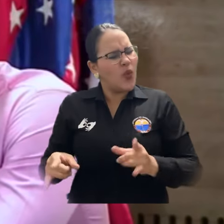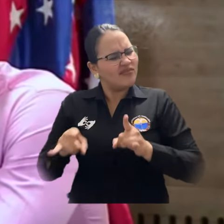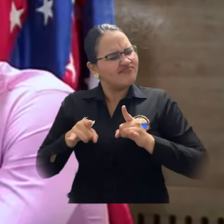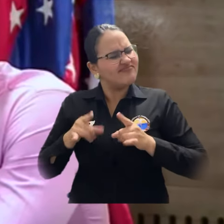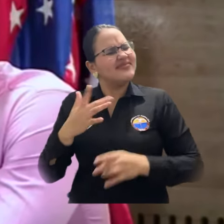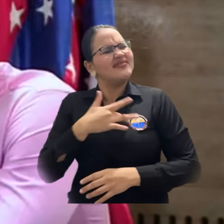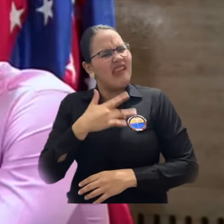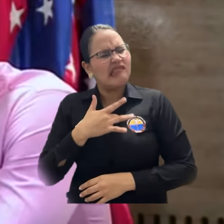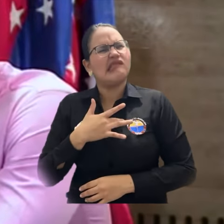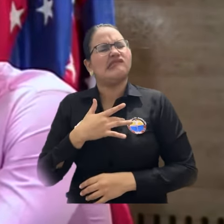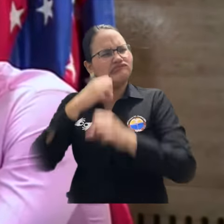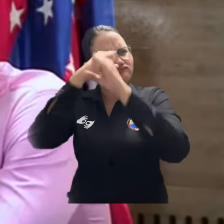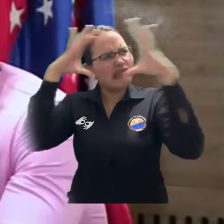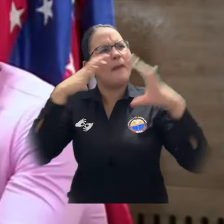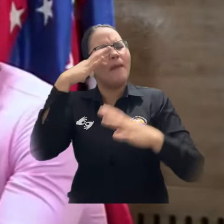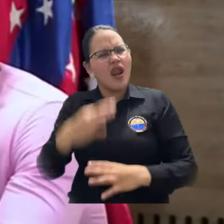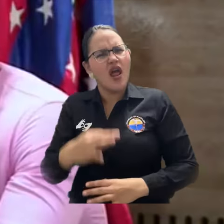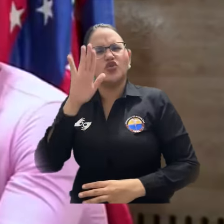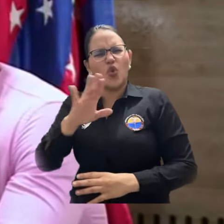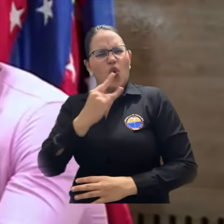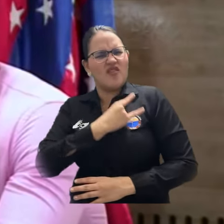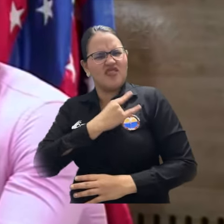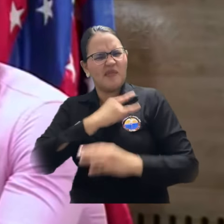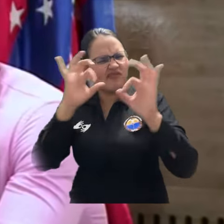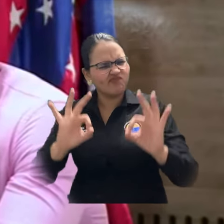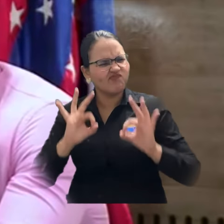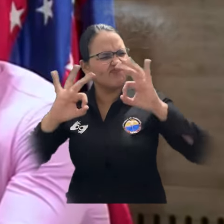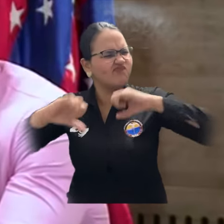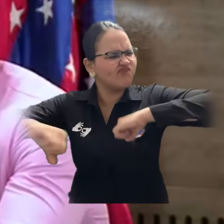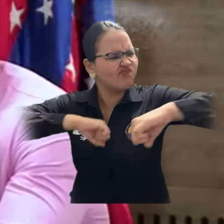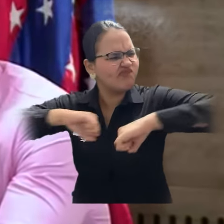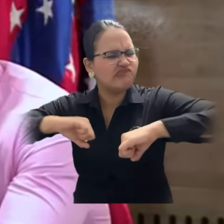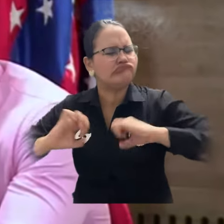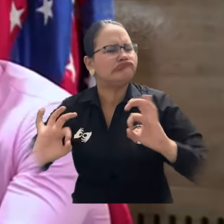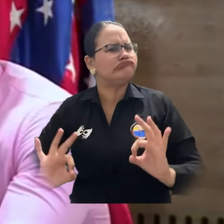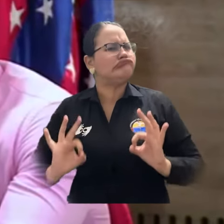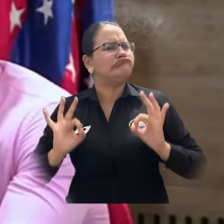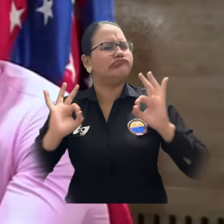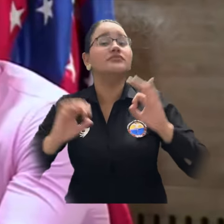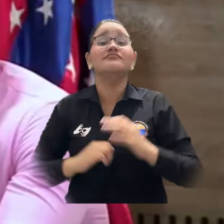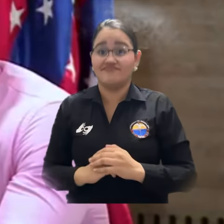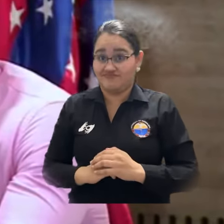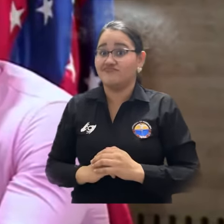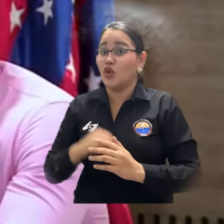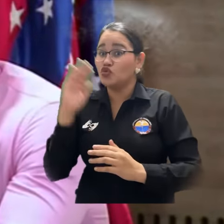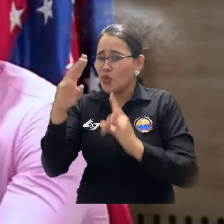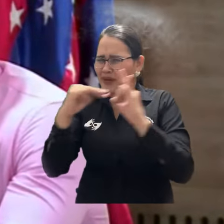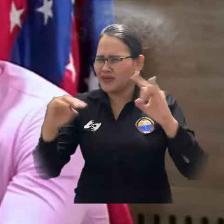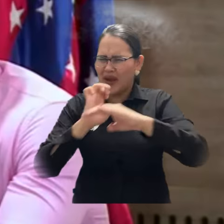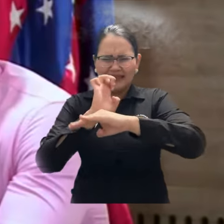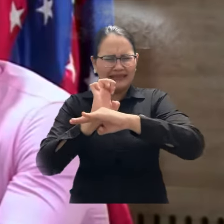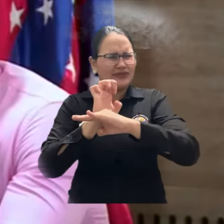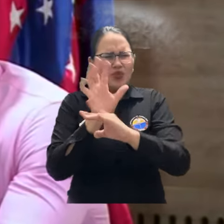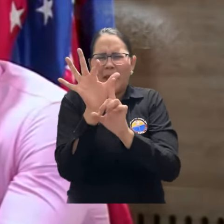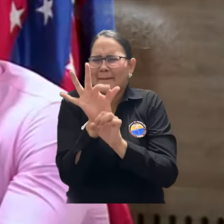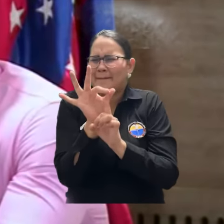Universidad del Magdalena y uno respira eficiencia y eficacia. Quiero reconocer a la Universidad del Magdalena como la mejor entidad pública